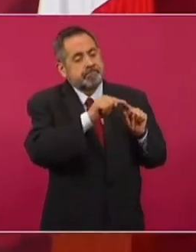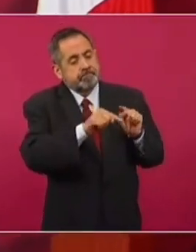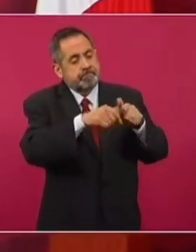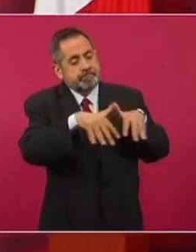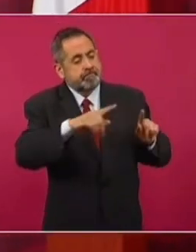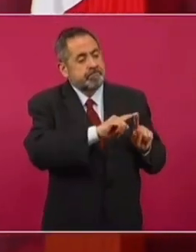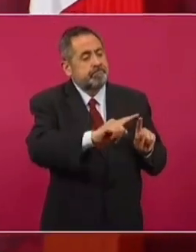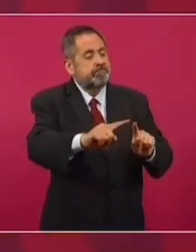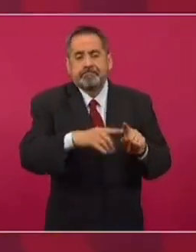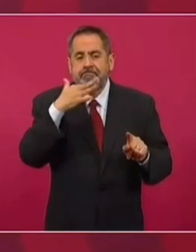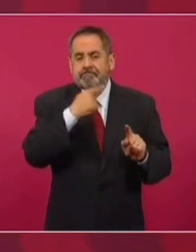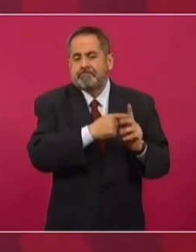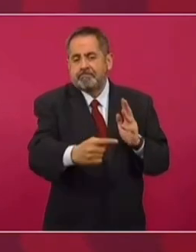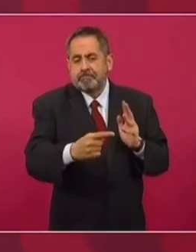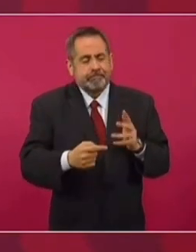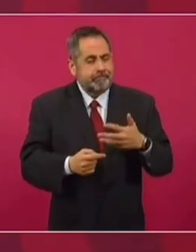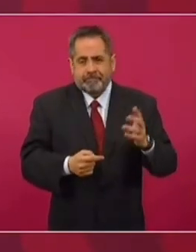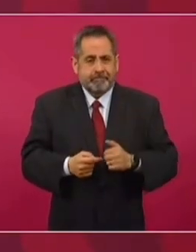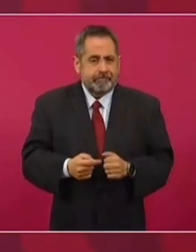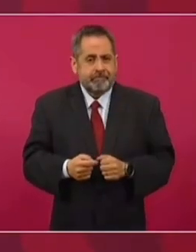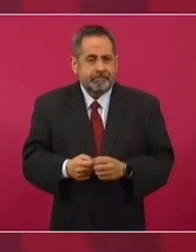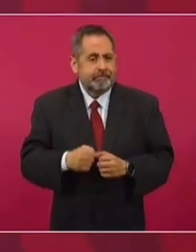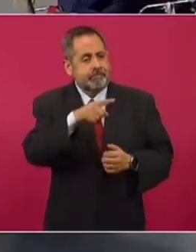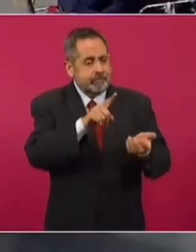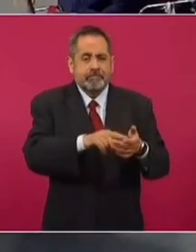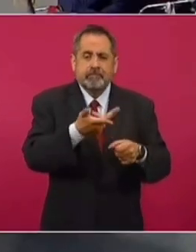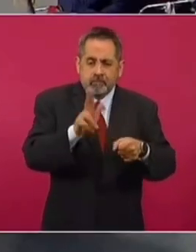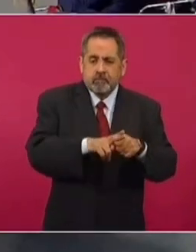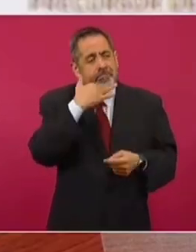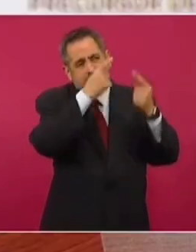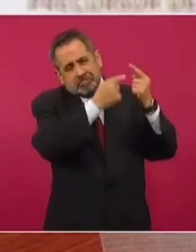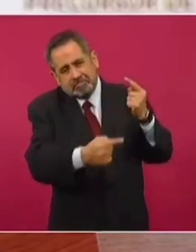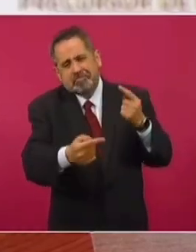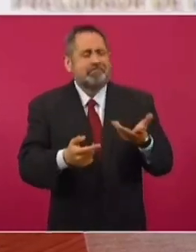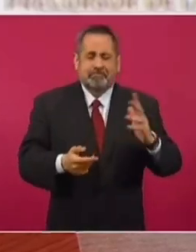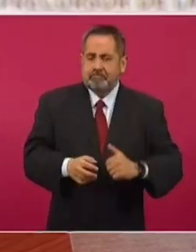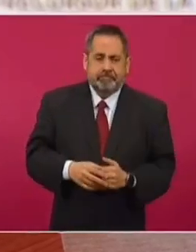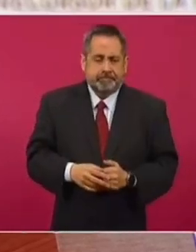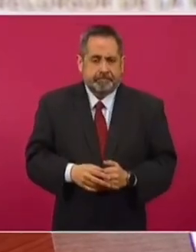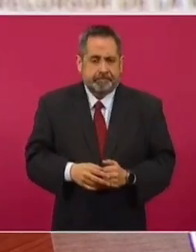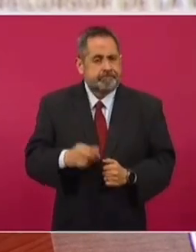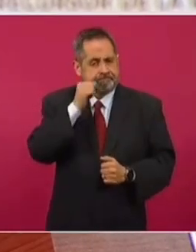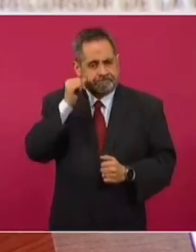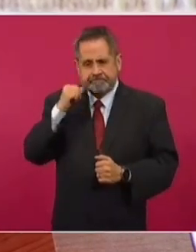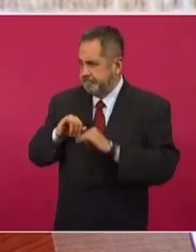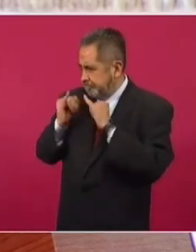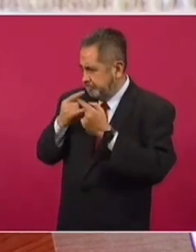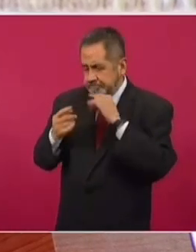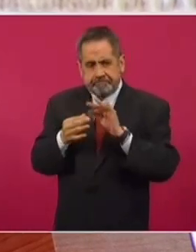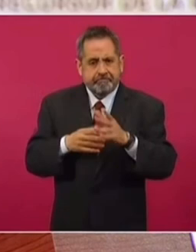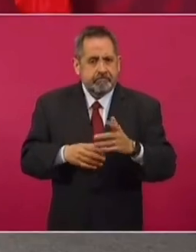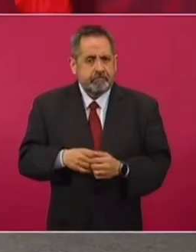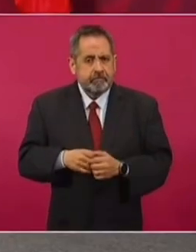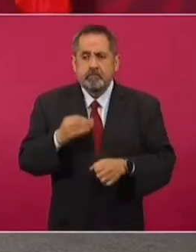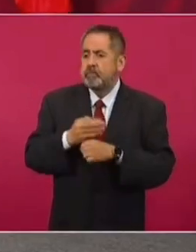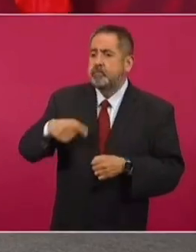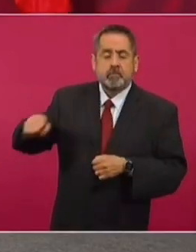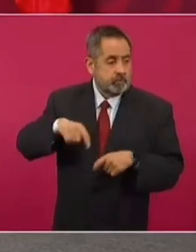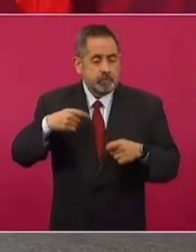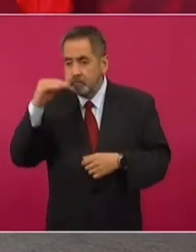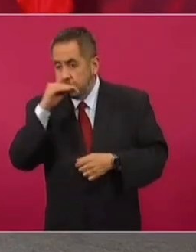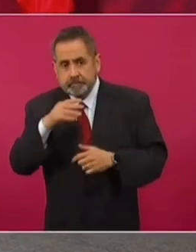y llegaba hasta los centros de salud, a los hospitales. Ayer hablábamos de que se está sintiendo lo de la gratuidad